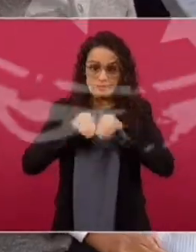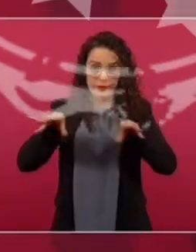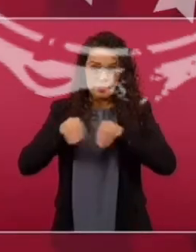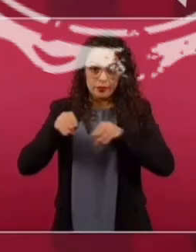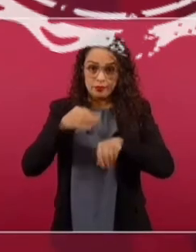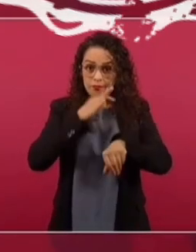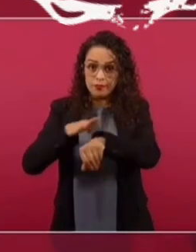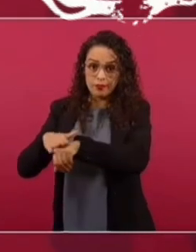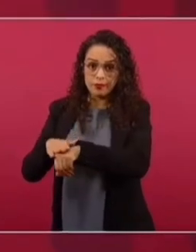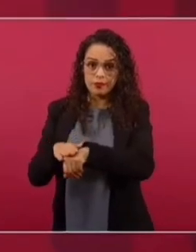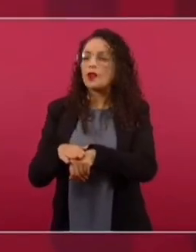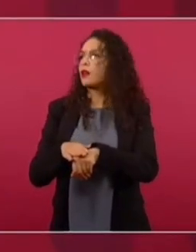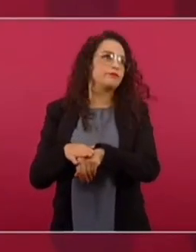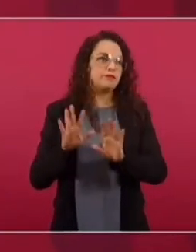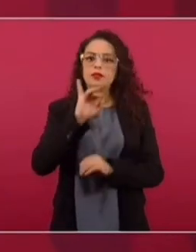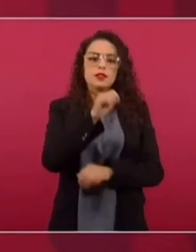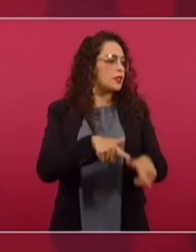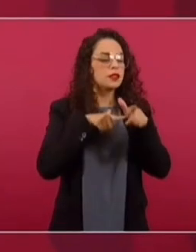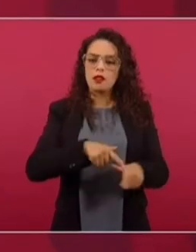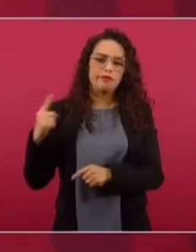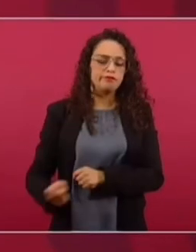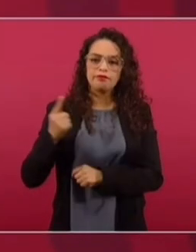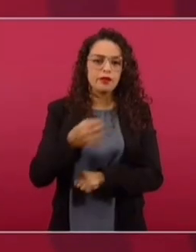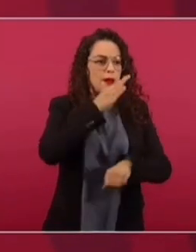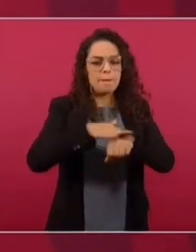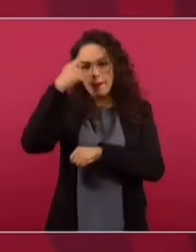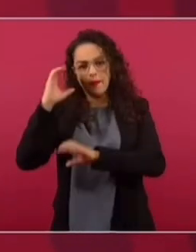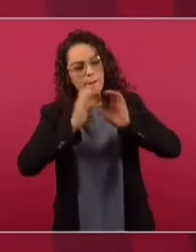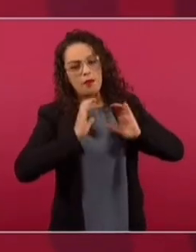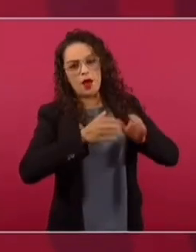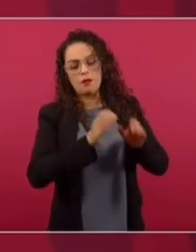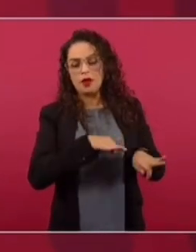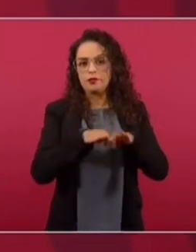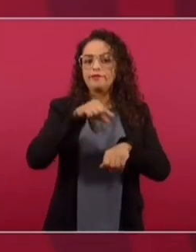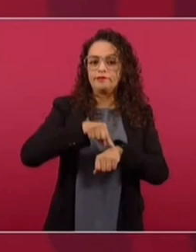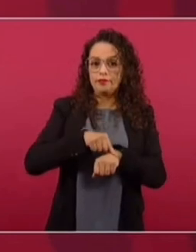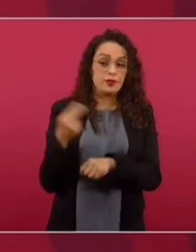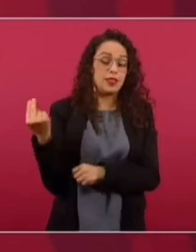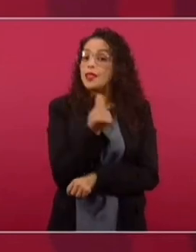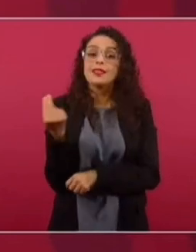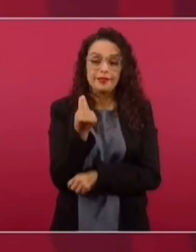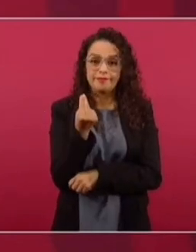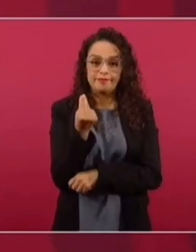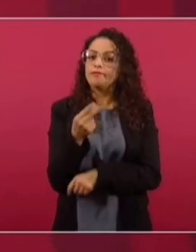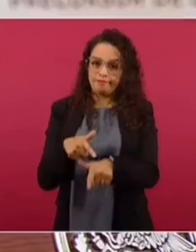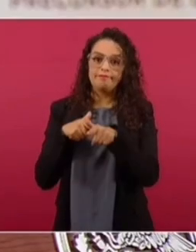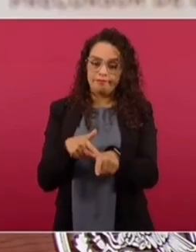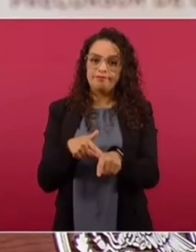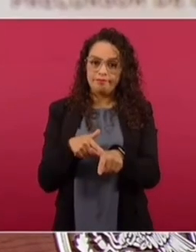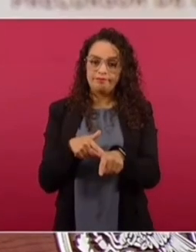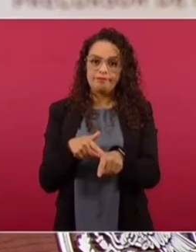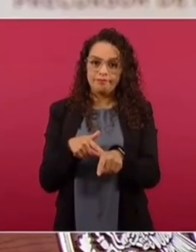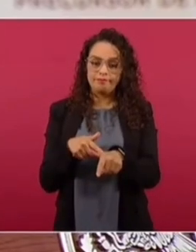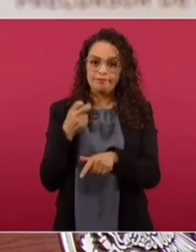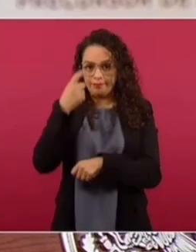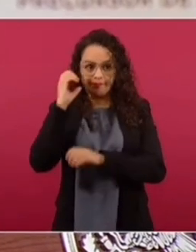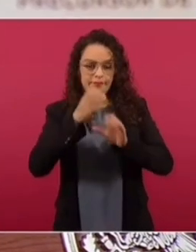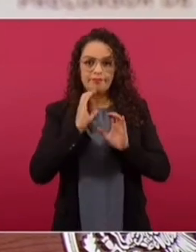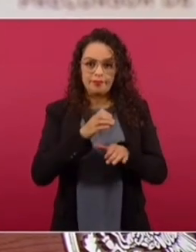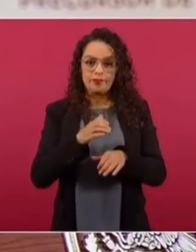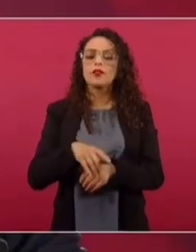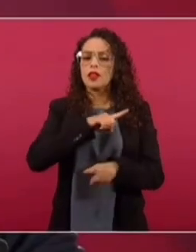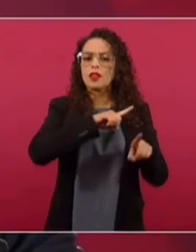Va a ser permanente el reclutamiento, el llamamiento, las convocatorias, porque necesitamos los médicos. Tenemos el compromiso de que